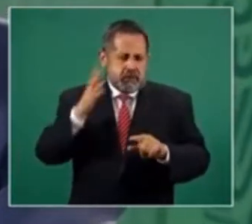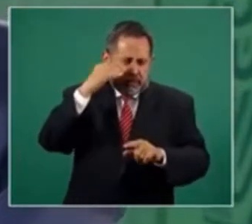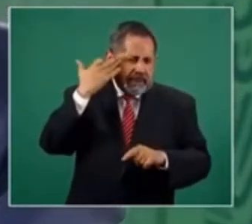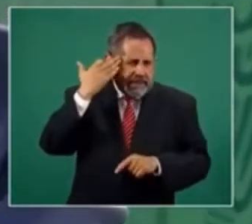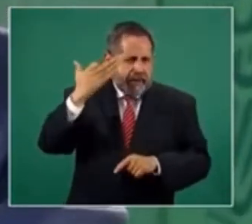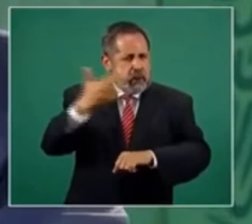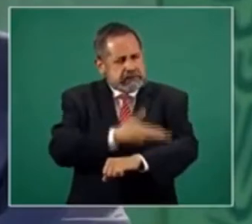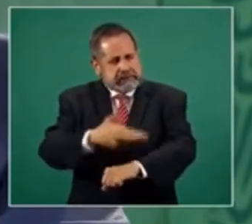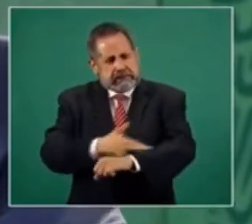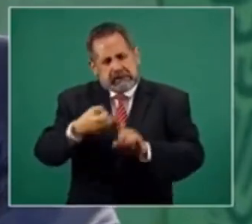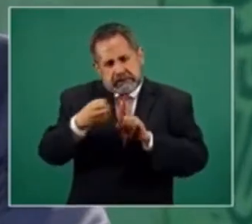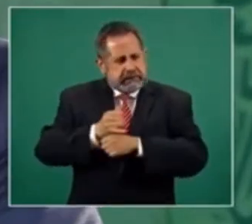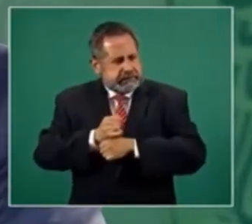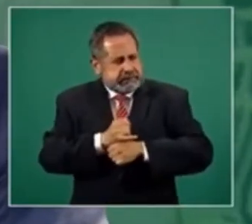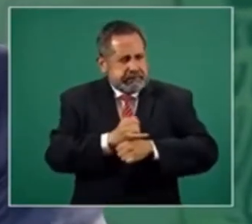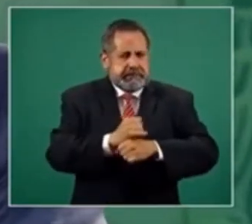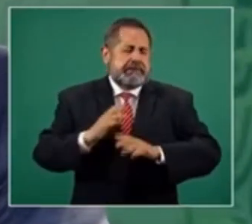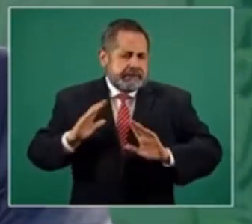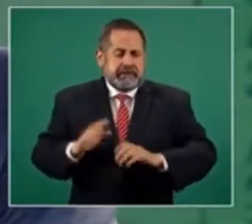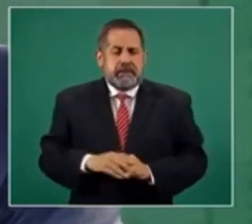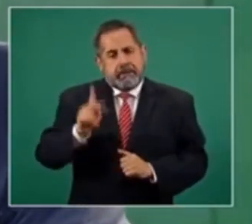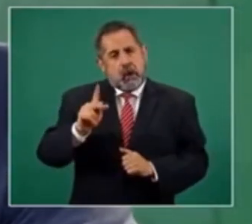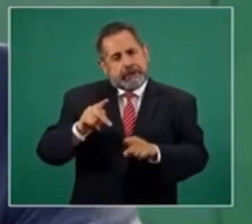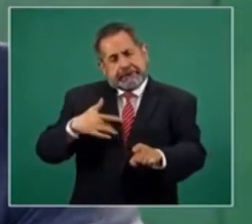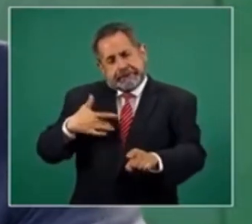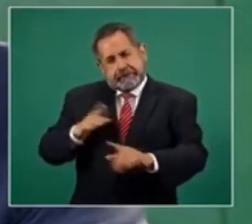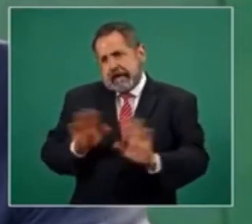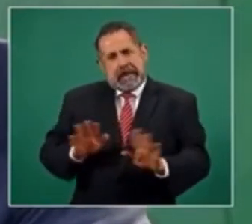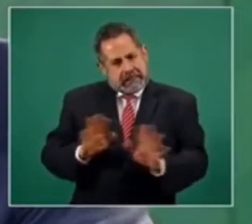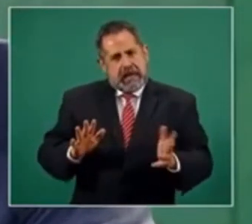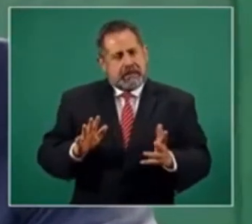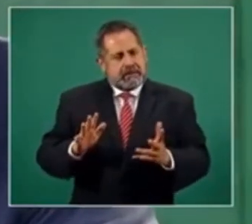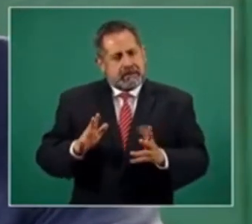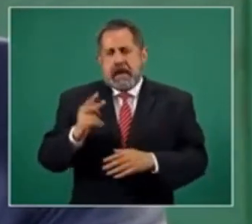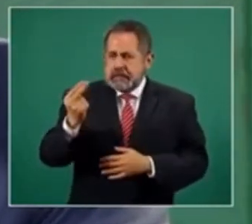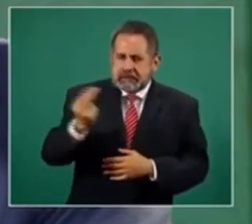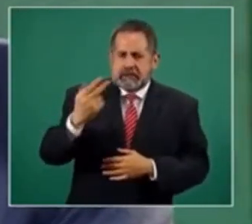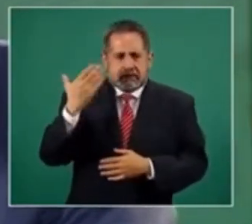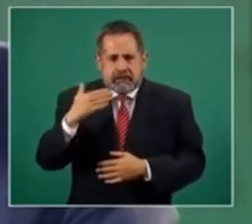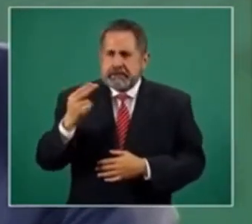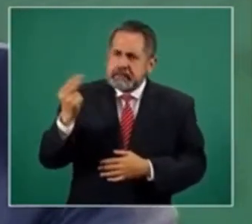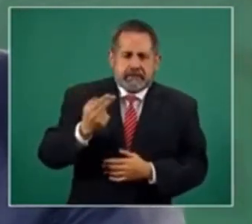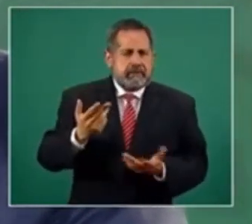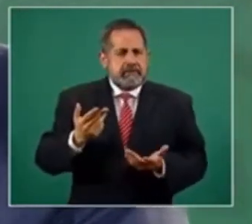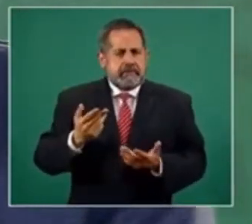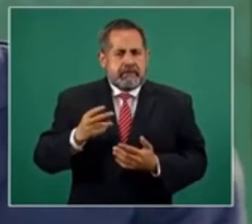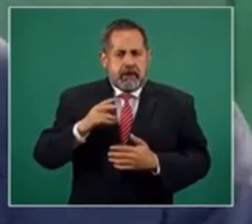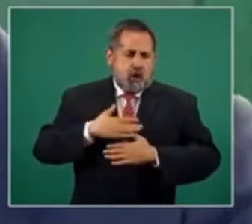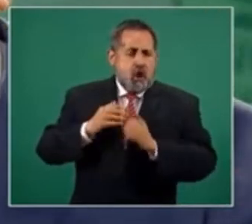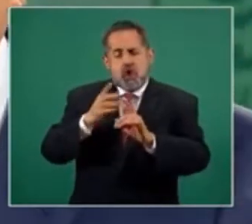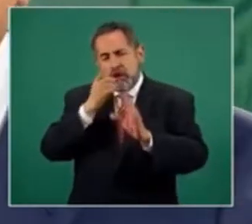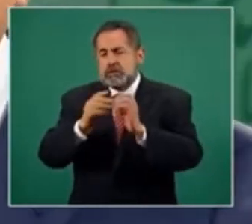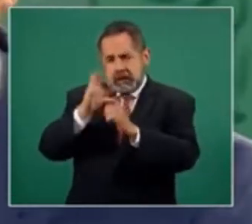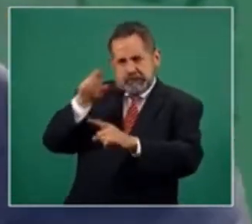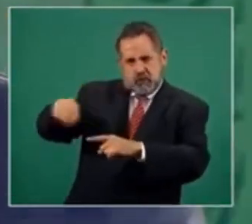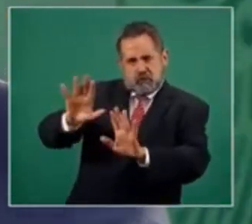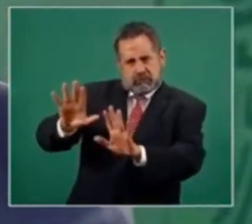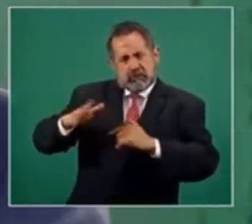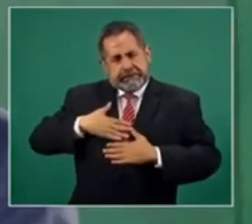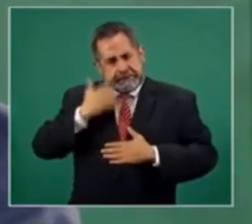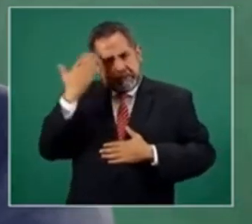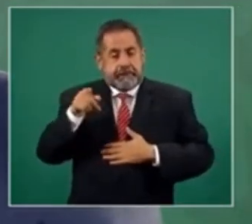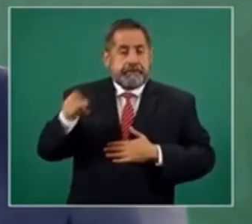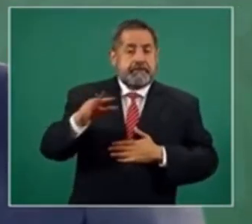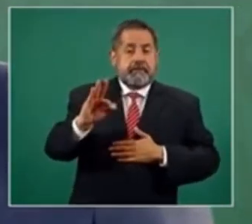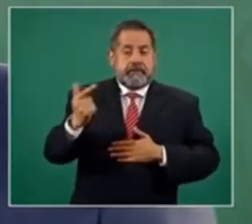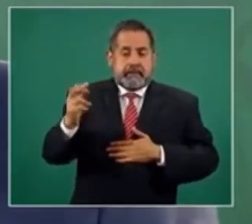algún tiempo la investigación. Pero ya creo yo que es necesario, lo digo de manera muy respetuosa, porque la